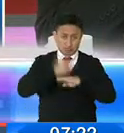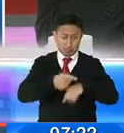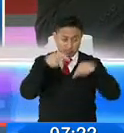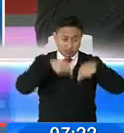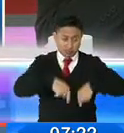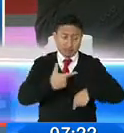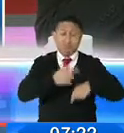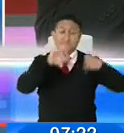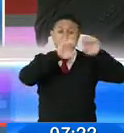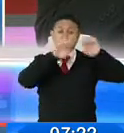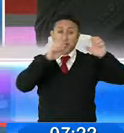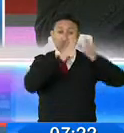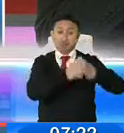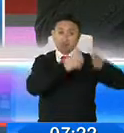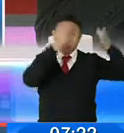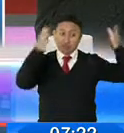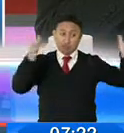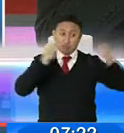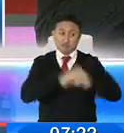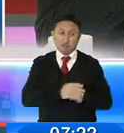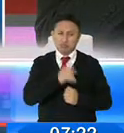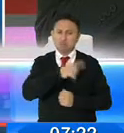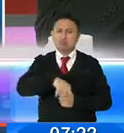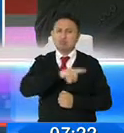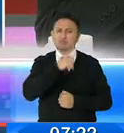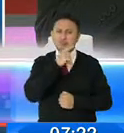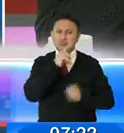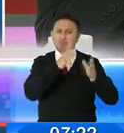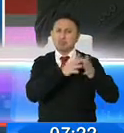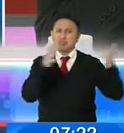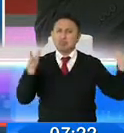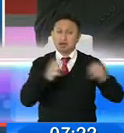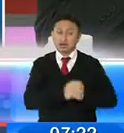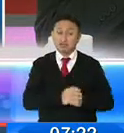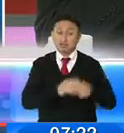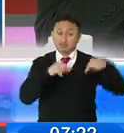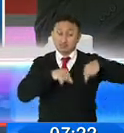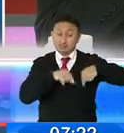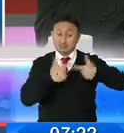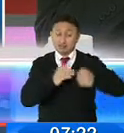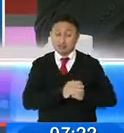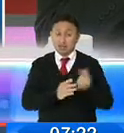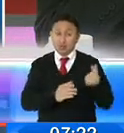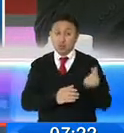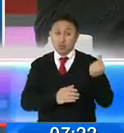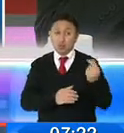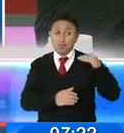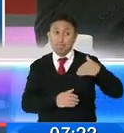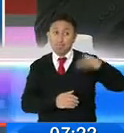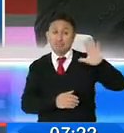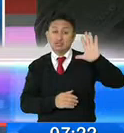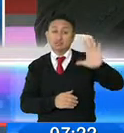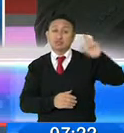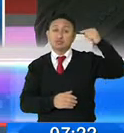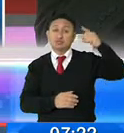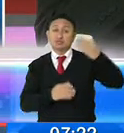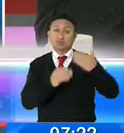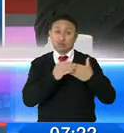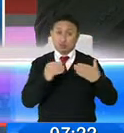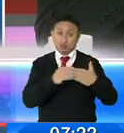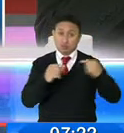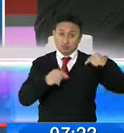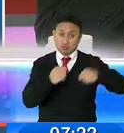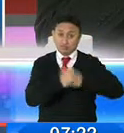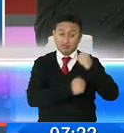grandes contribuyentes, ¿quiénes son los grandes contribuyentes? Aquellos que han tenido ingresos superiores a los 5 millones de dólares en el